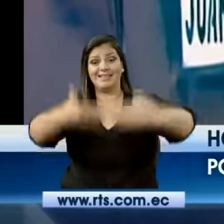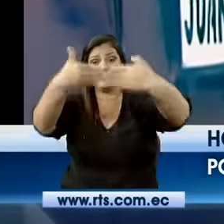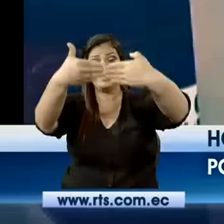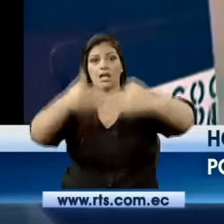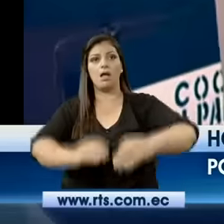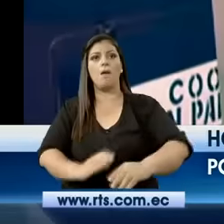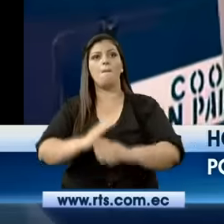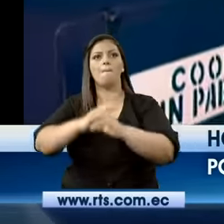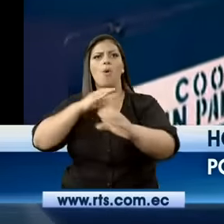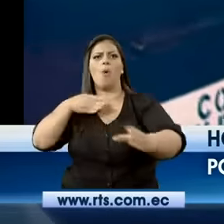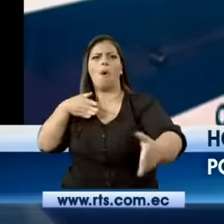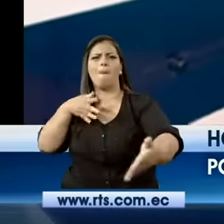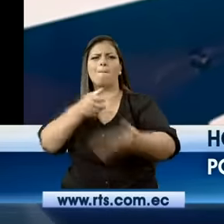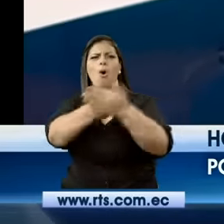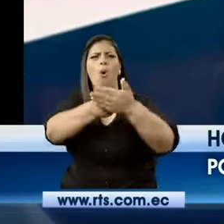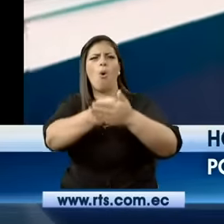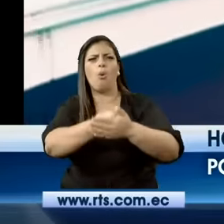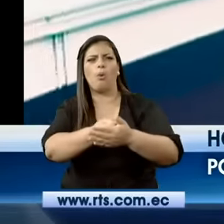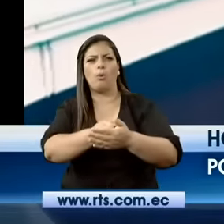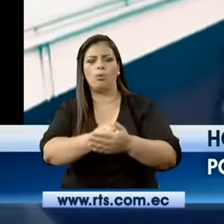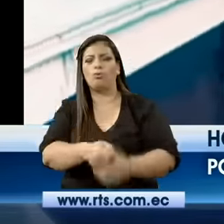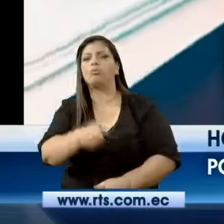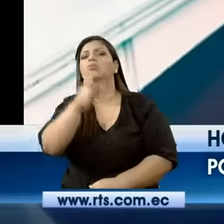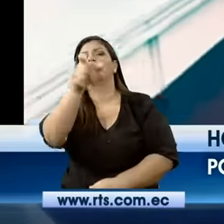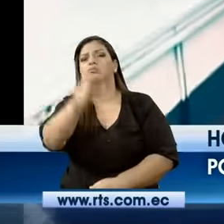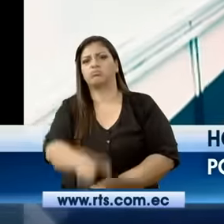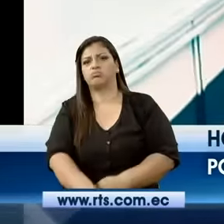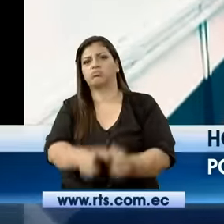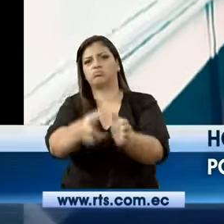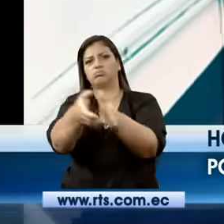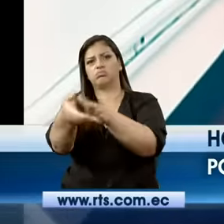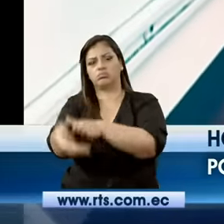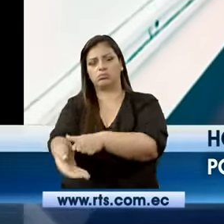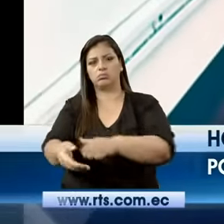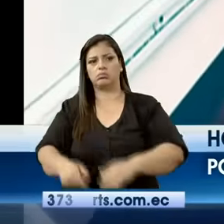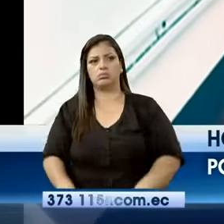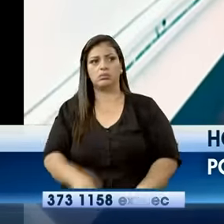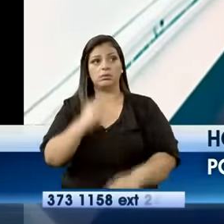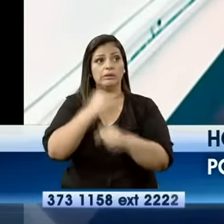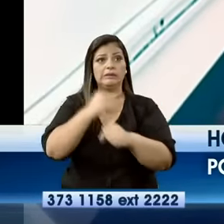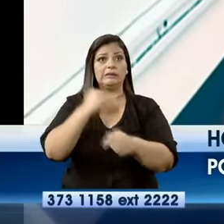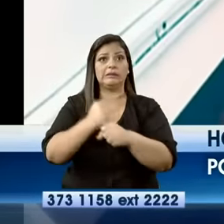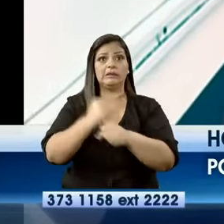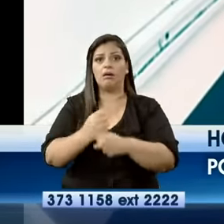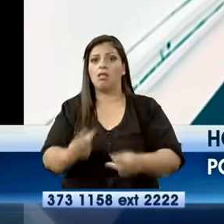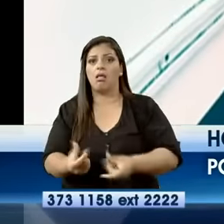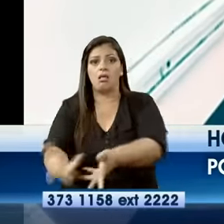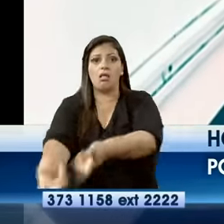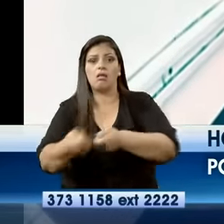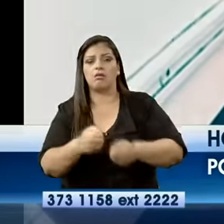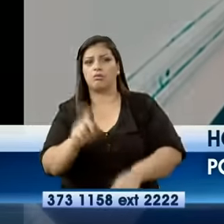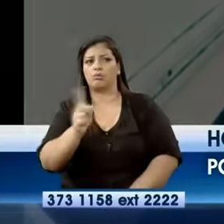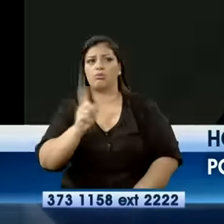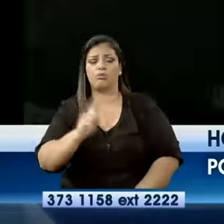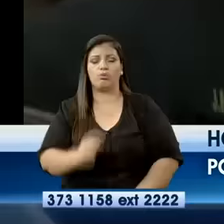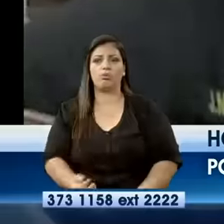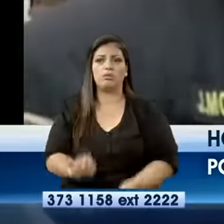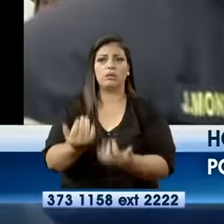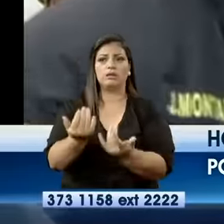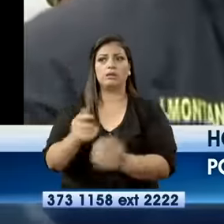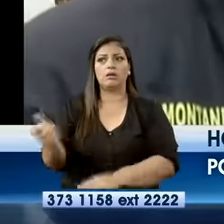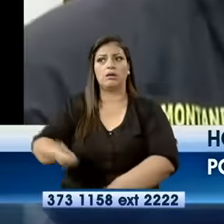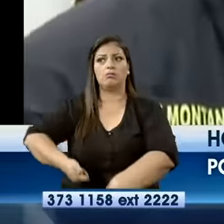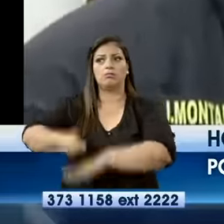extraer a la persona sin vida y el trabajo un poco lento, porque tenemos que esperar en este caso a la autoridad